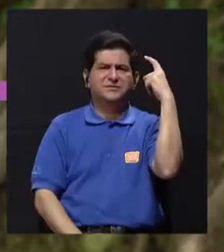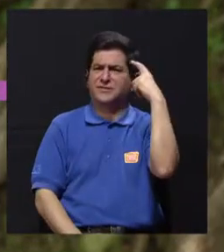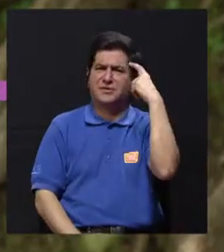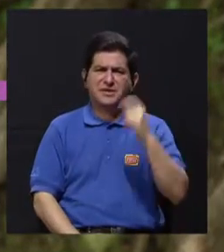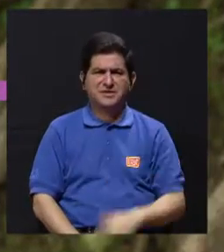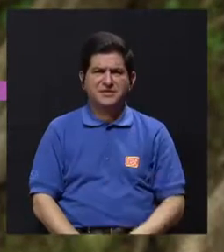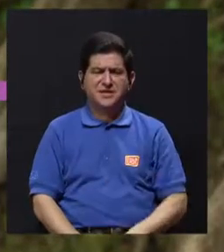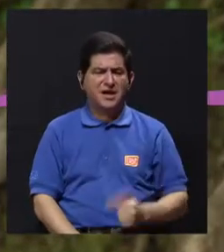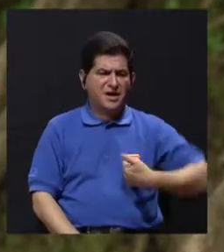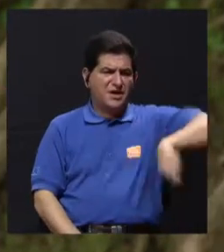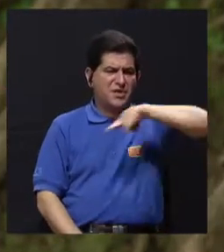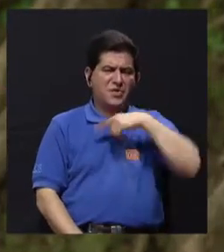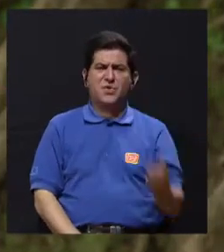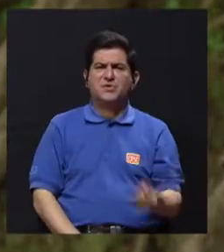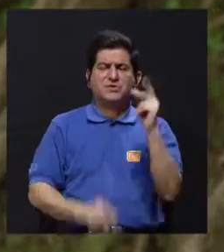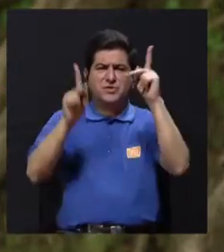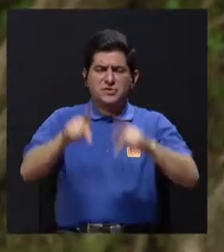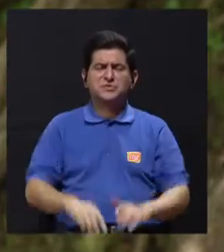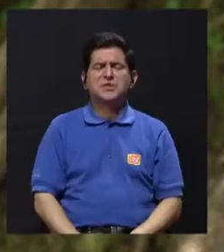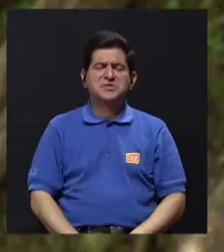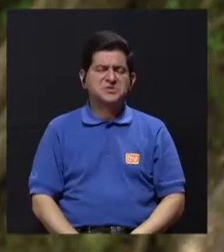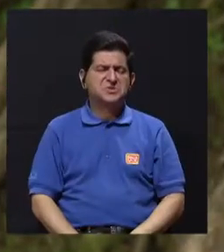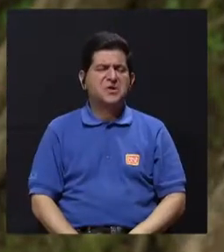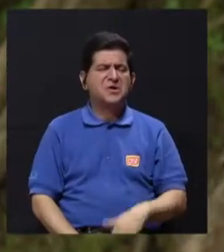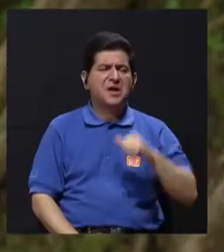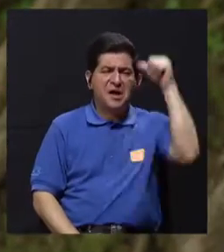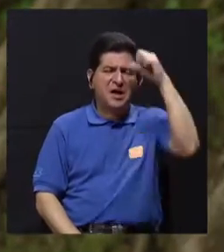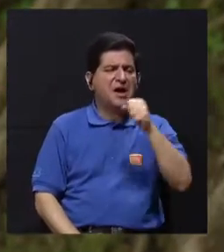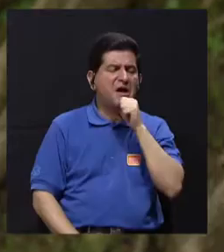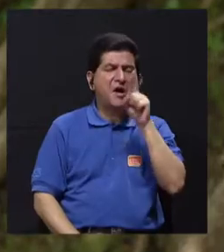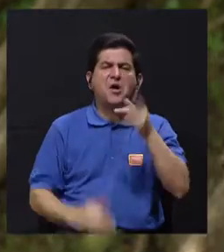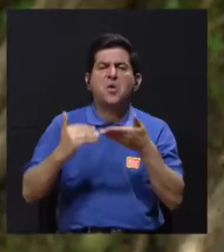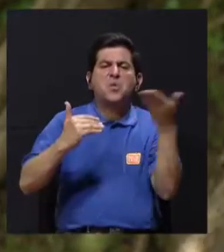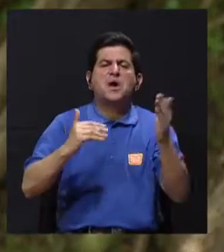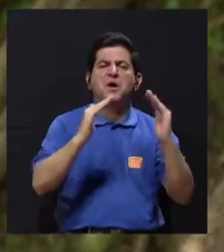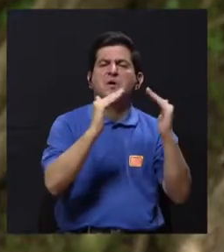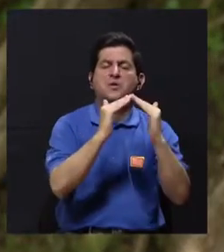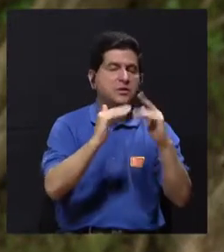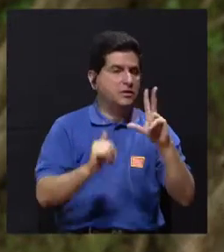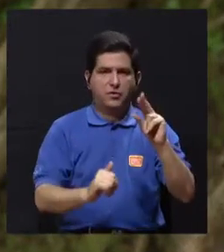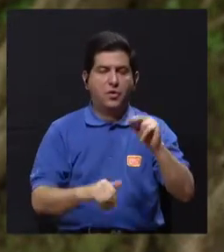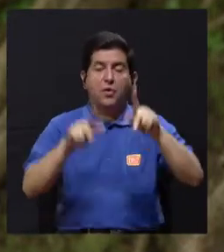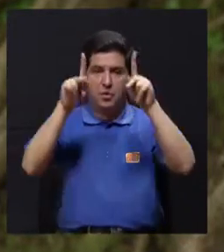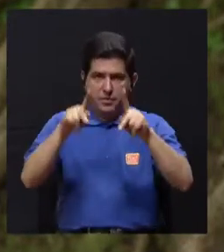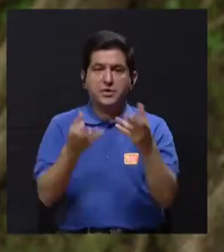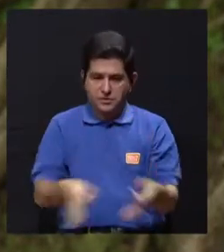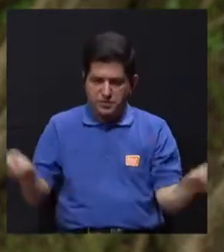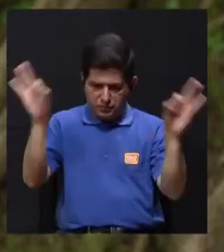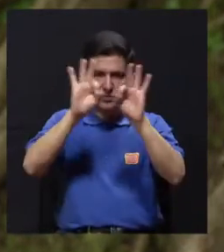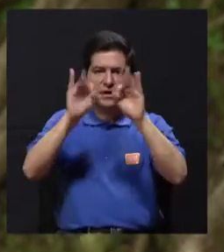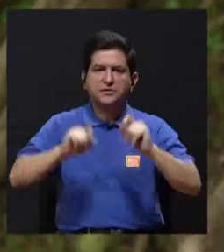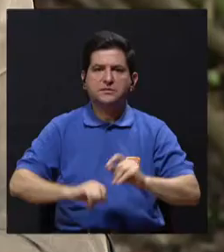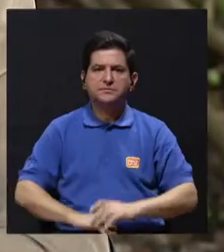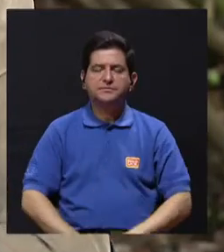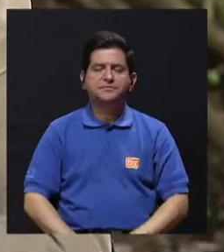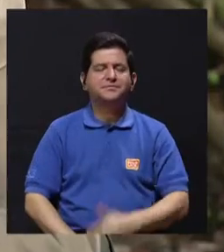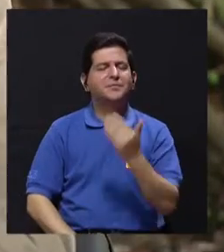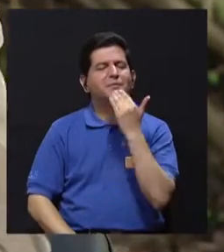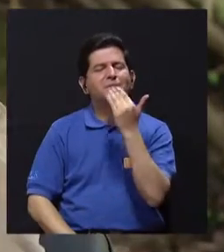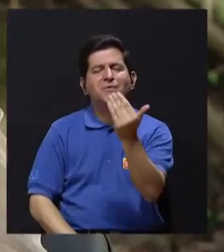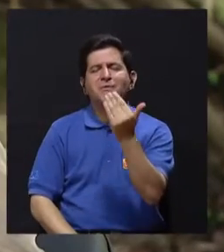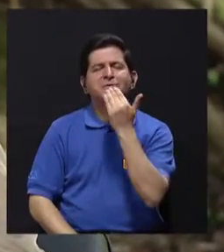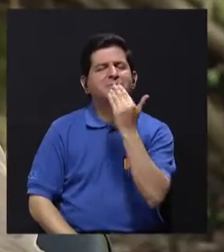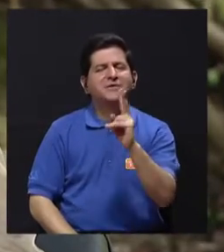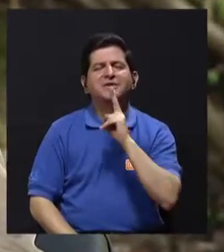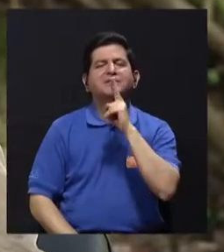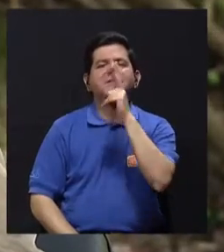de pensar cuando estamos más jóvenes en que la persona mayor es un chunche más en la casa pero cuando realmente es una de las personas más importantes doctor